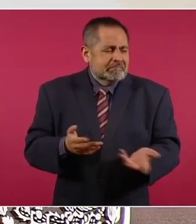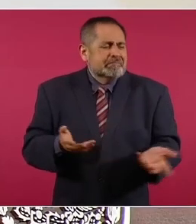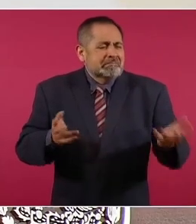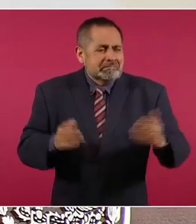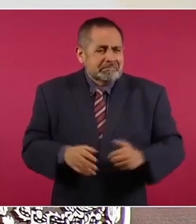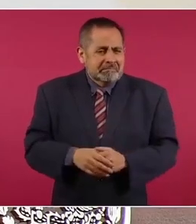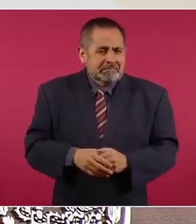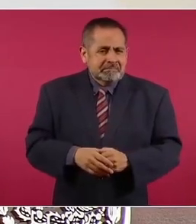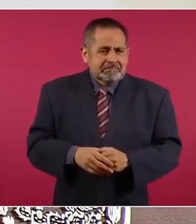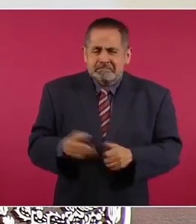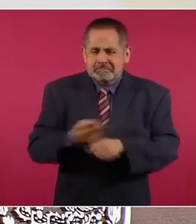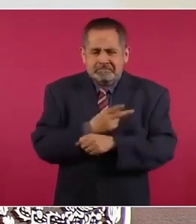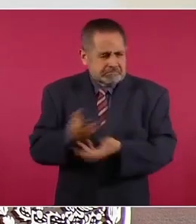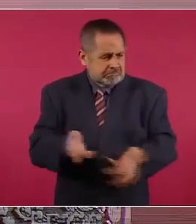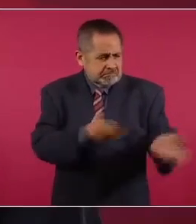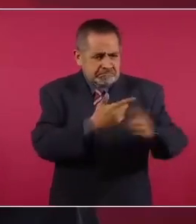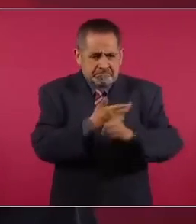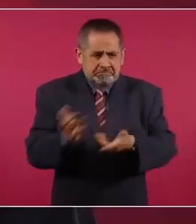¿qué puede pasar?